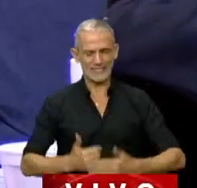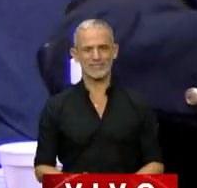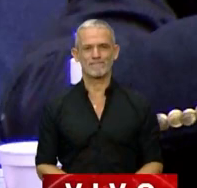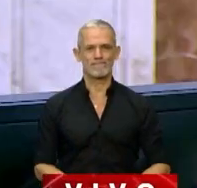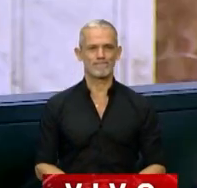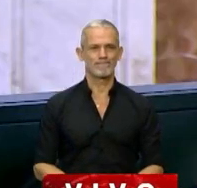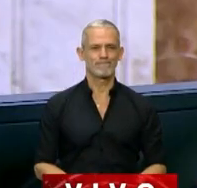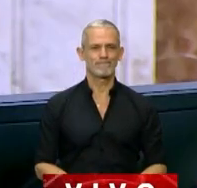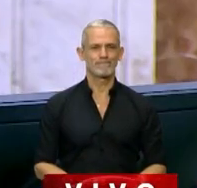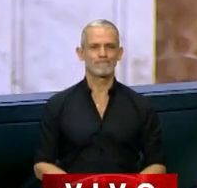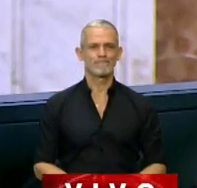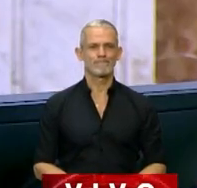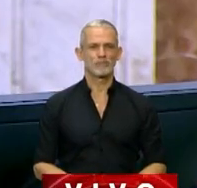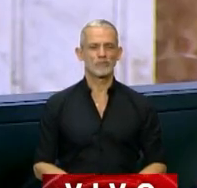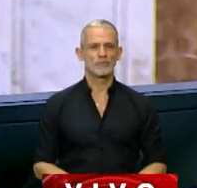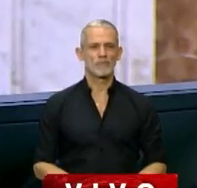Presidenta.